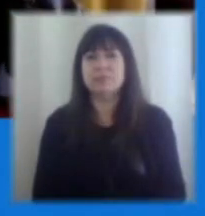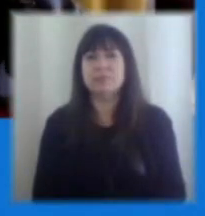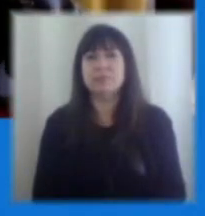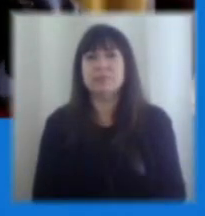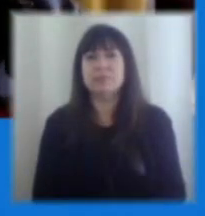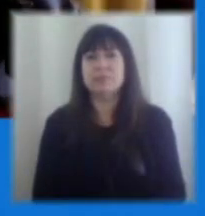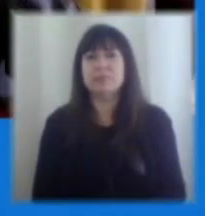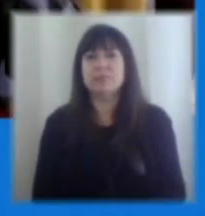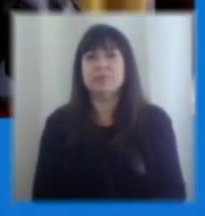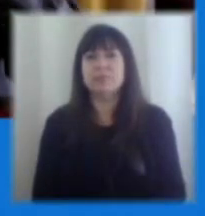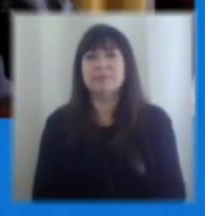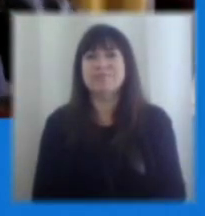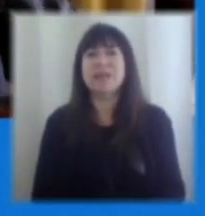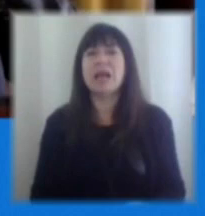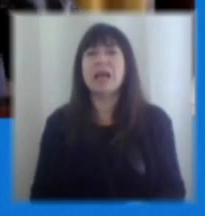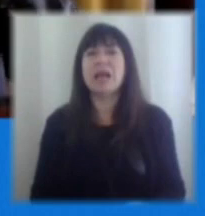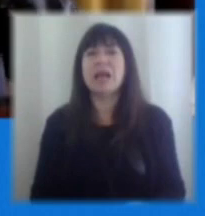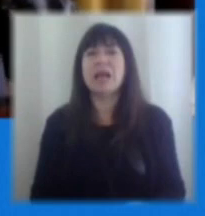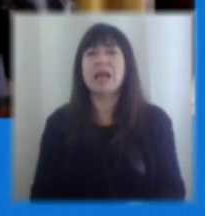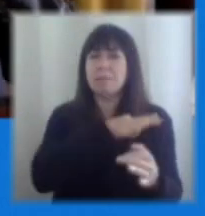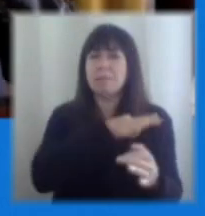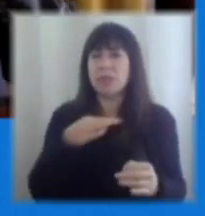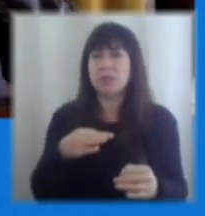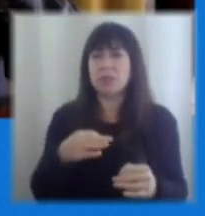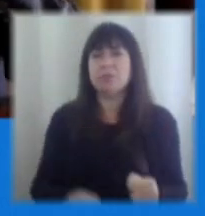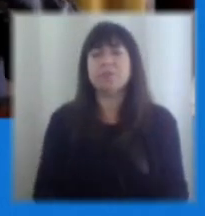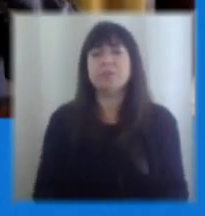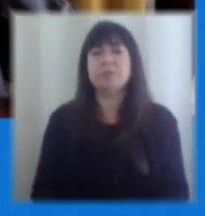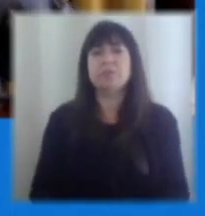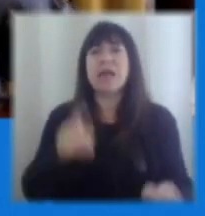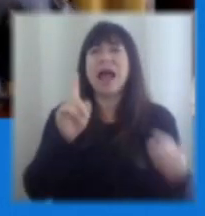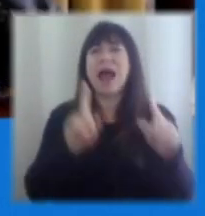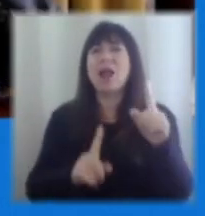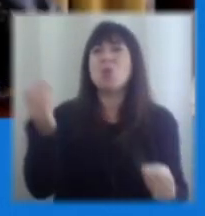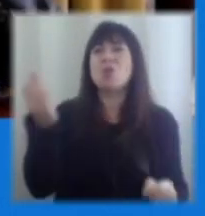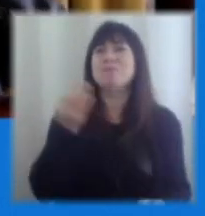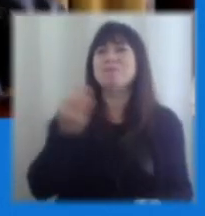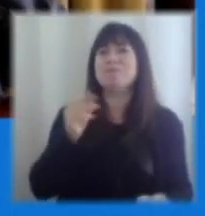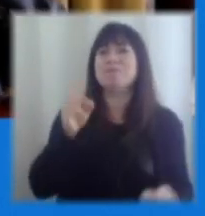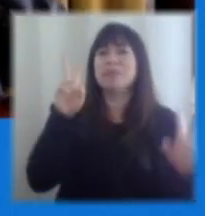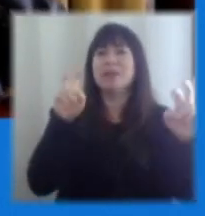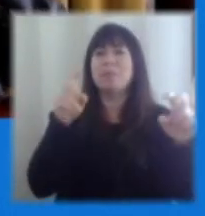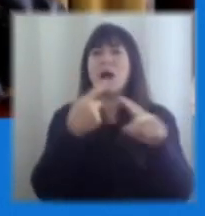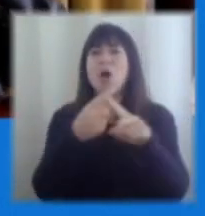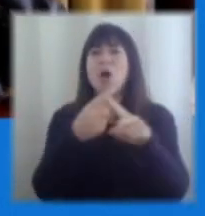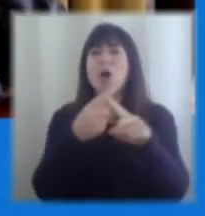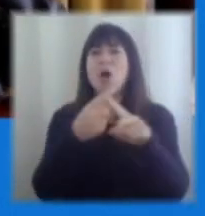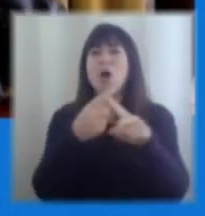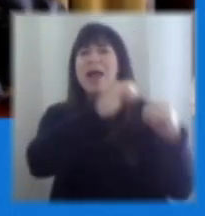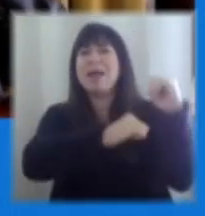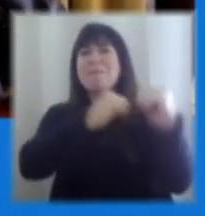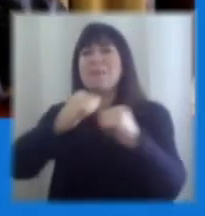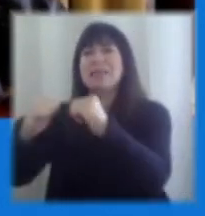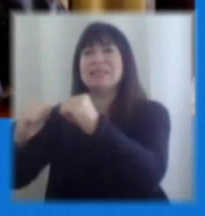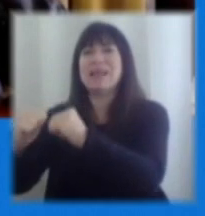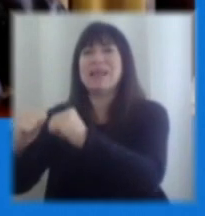gracias ministro quiero llevarle a otro tema que me proponen algunos auditores del mundo empresarial digamos Javier Álvarez